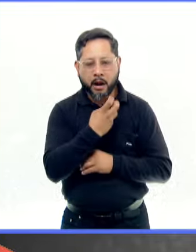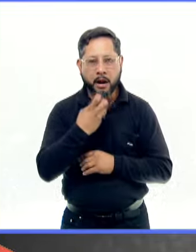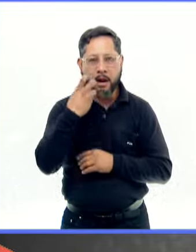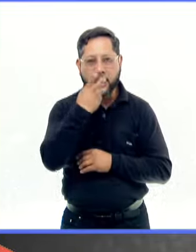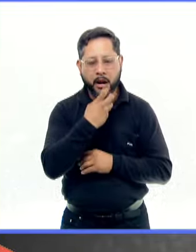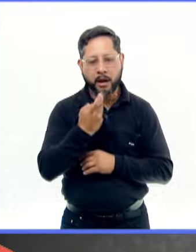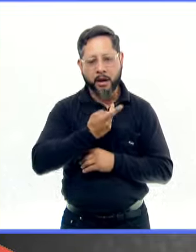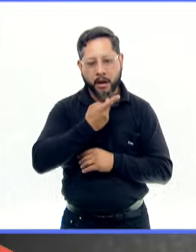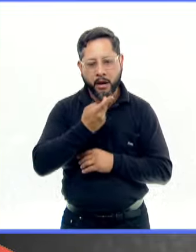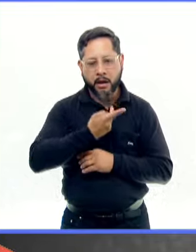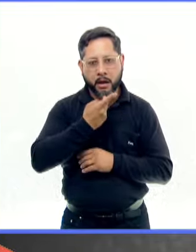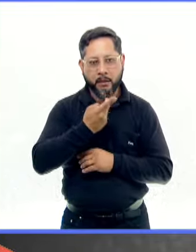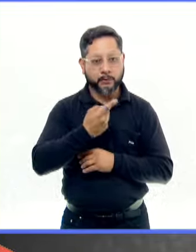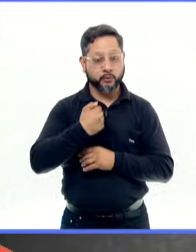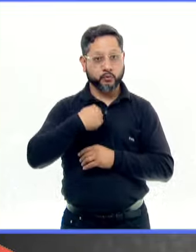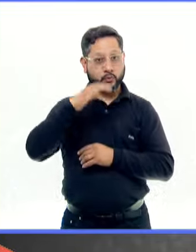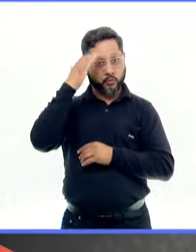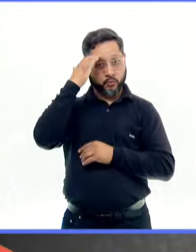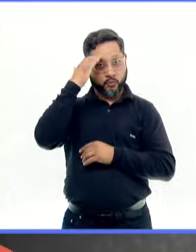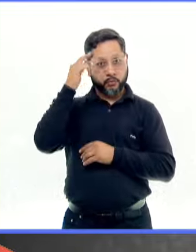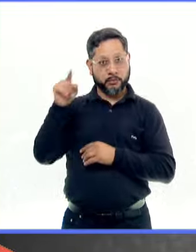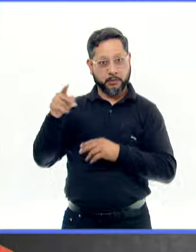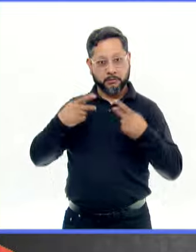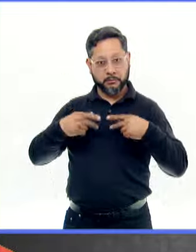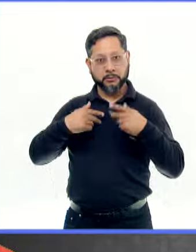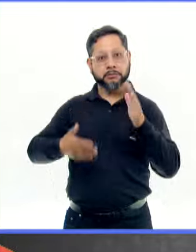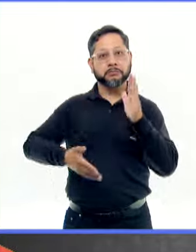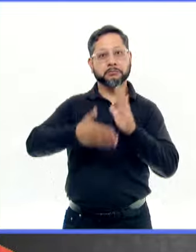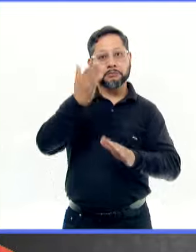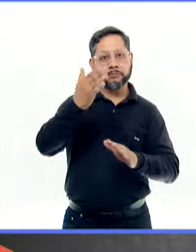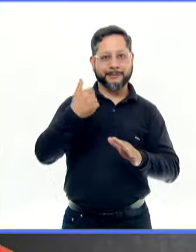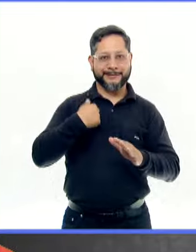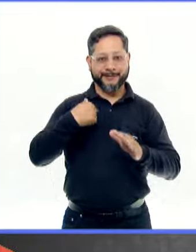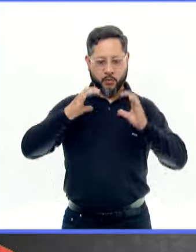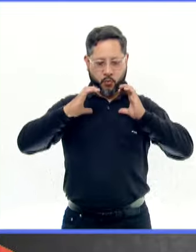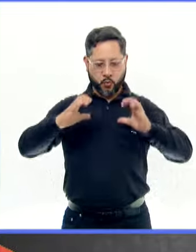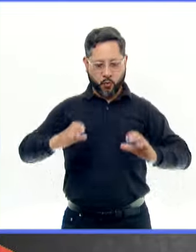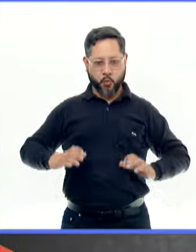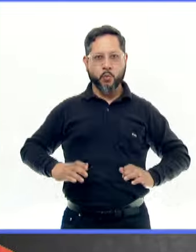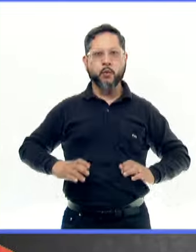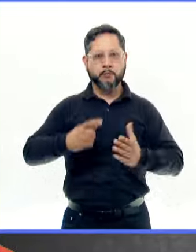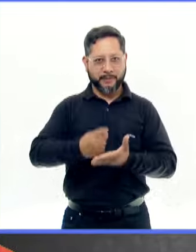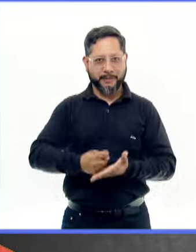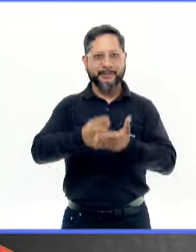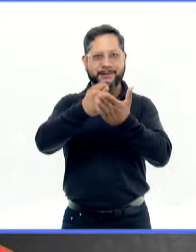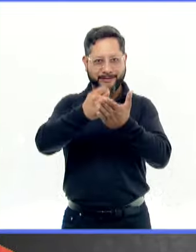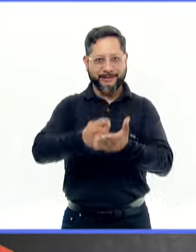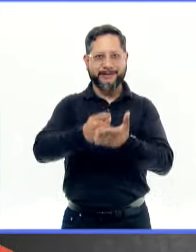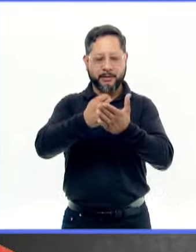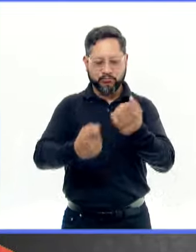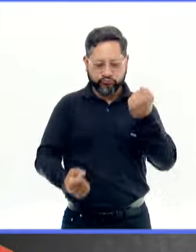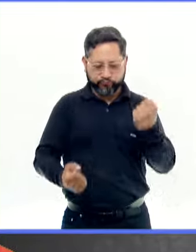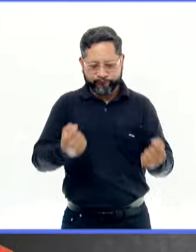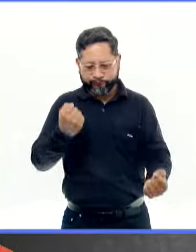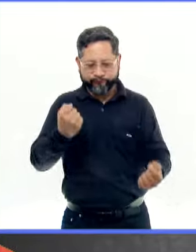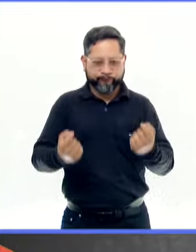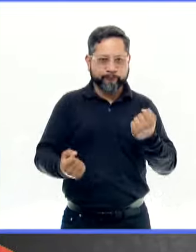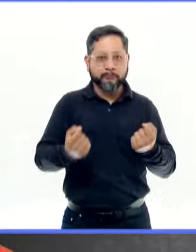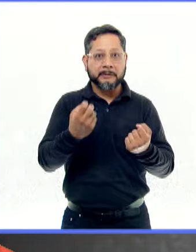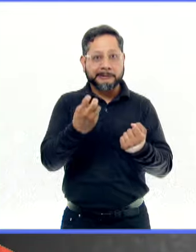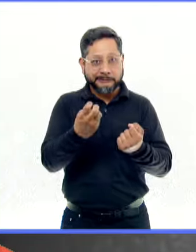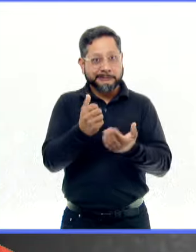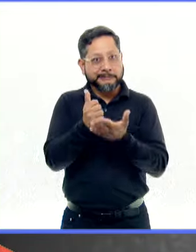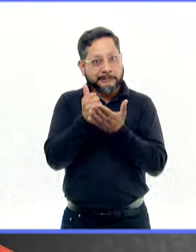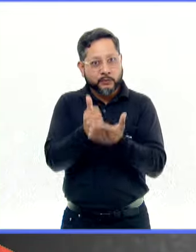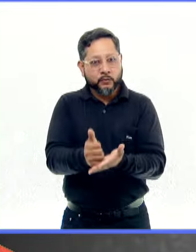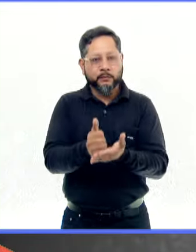estas personas, me ha tocado conocer personas que dan a fisioterapia, ¿no? Entonces son más tratamientos conductuales que se hacen con